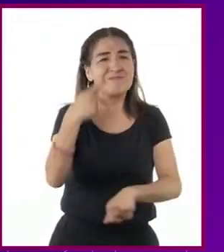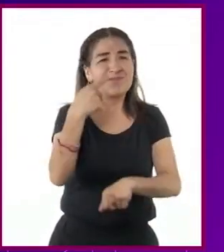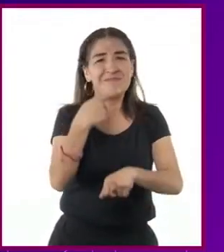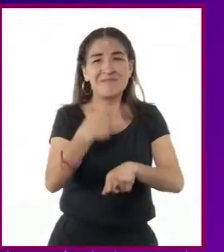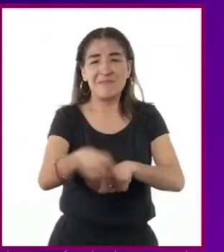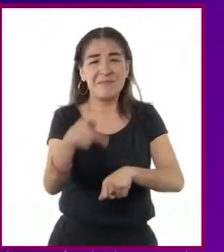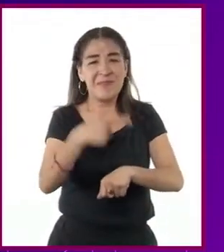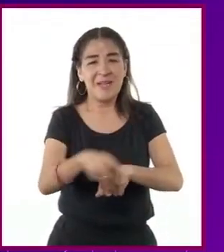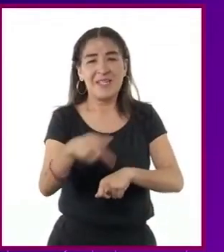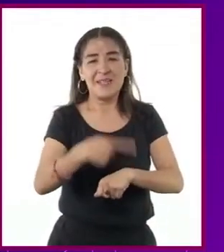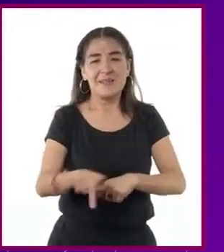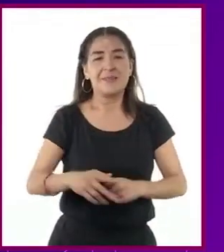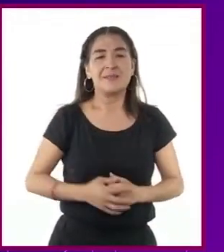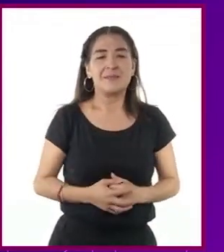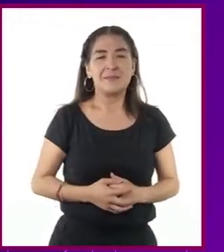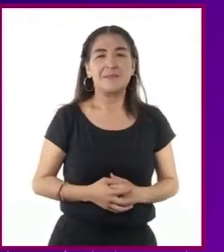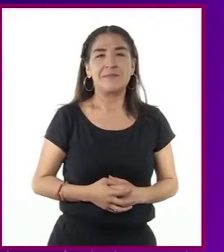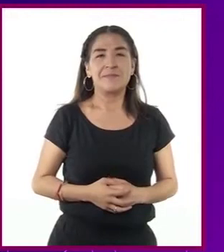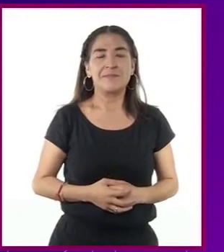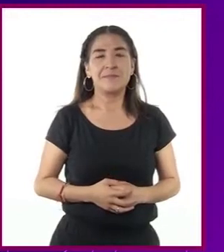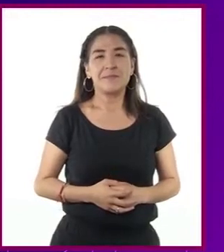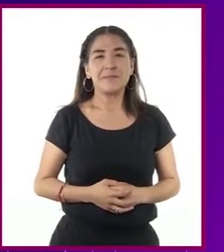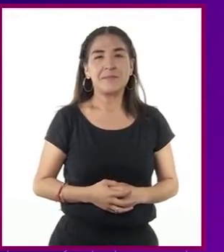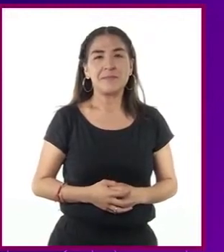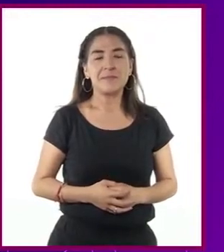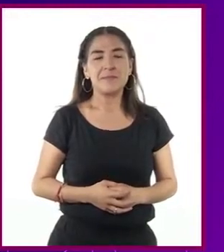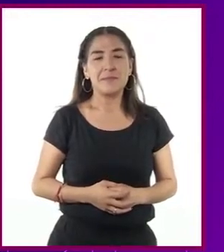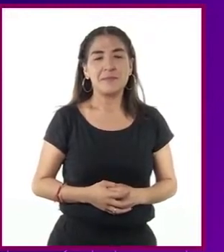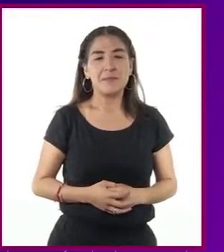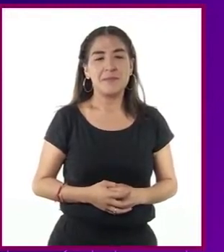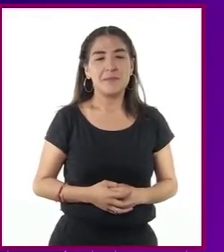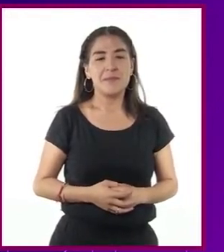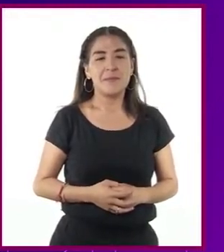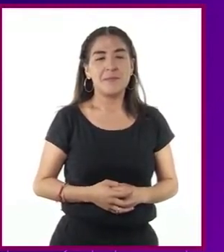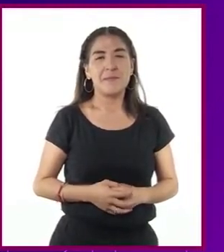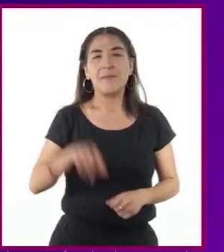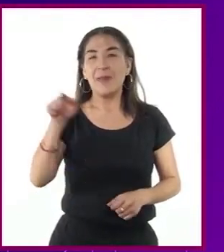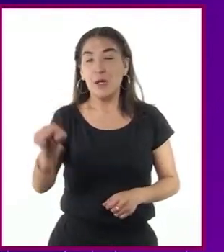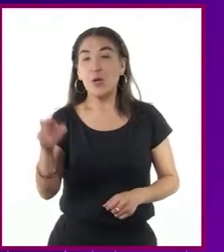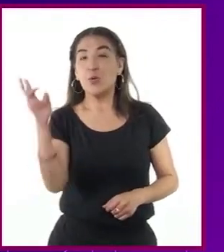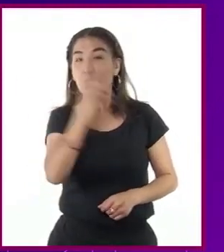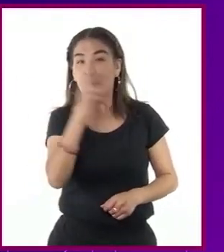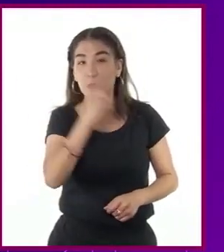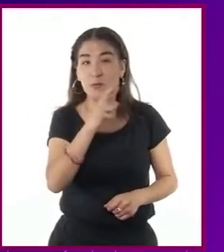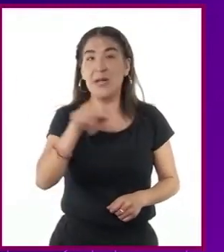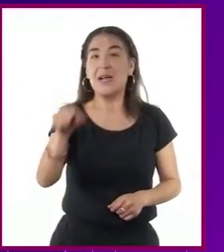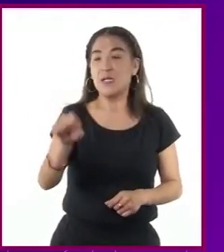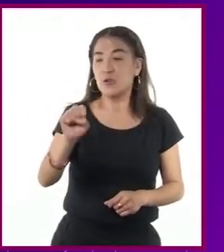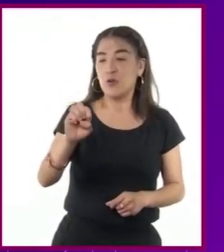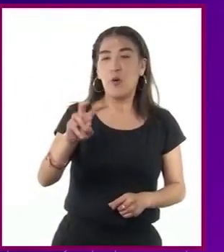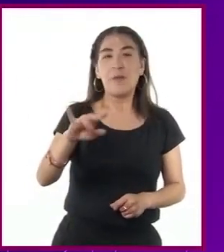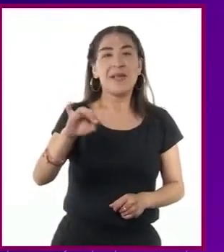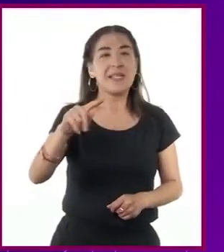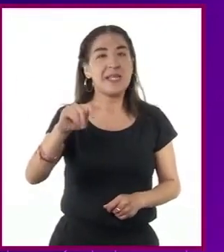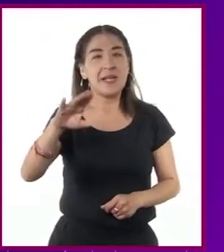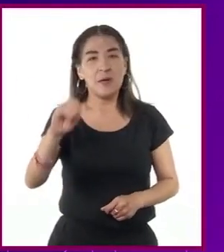para tanto los rusos o soviéticos como para los norteamericanos llegar